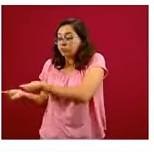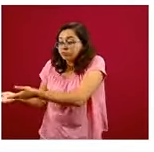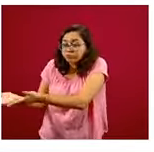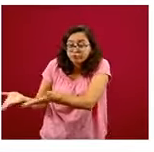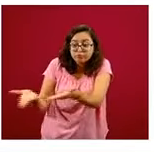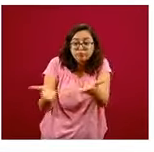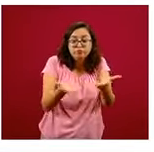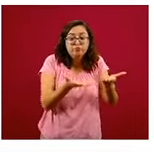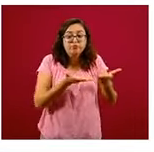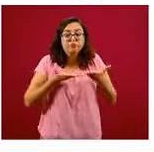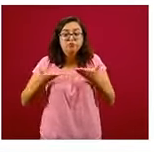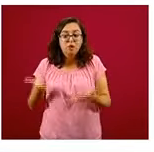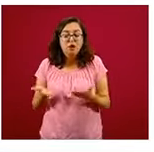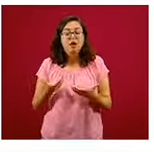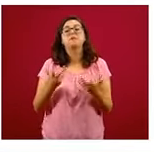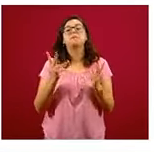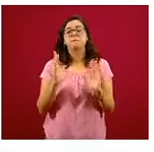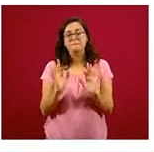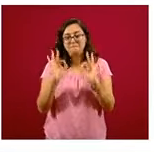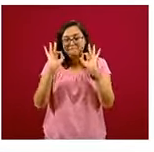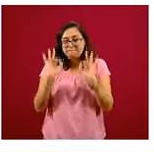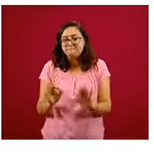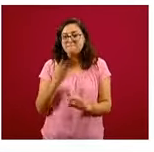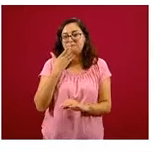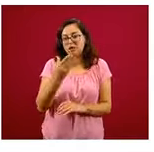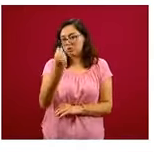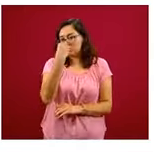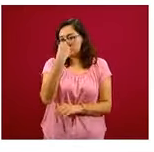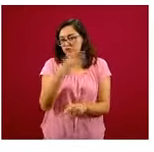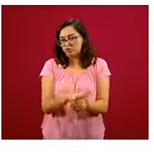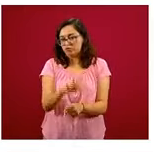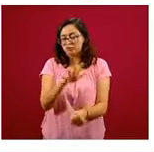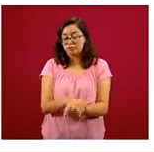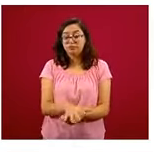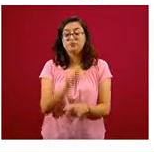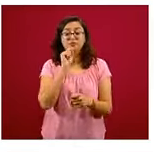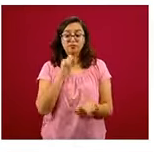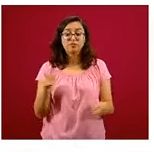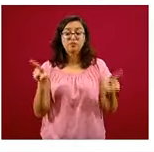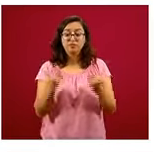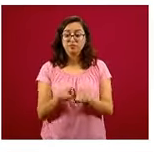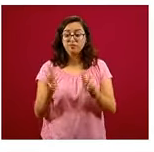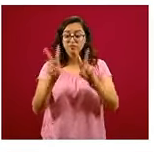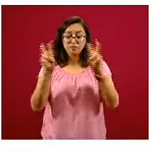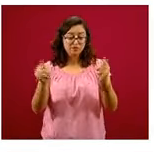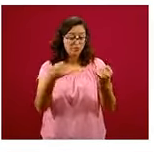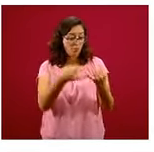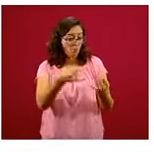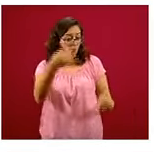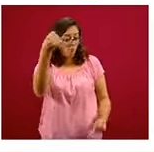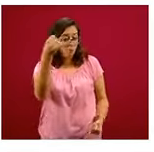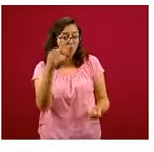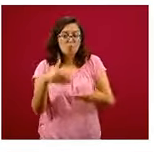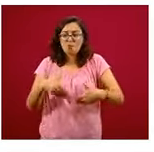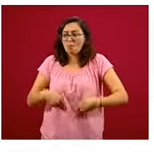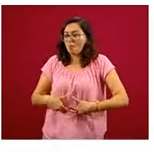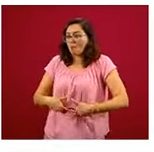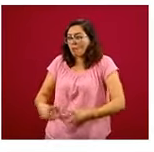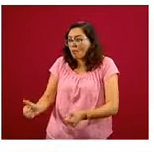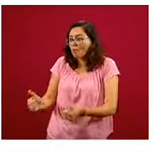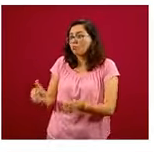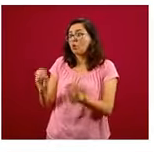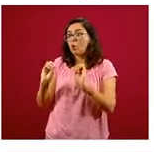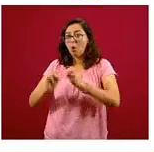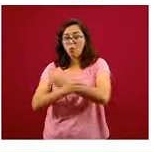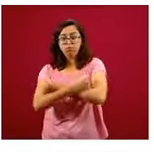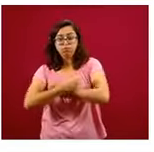población esas cantidades de alimentos. Se debe contemplar la desnutrición y la obesidad. Tienen que contemplarse o que